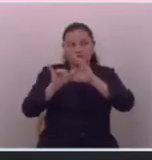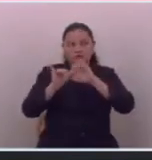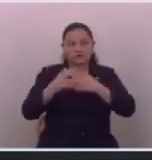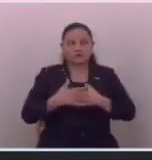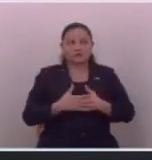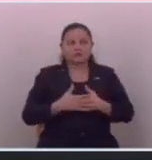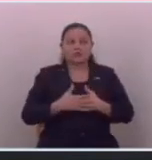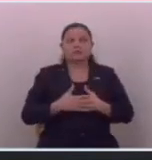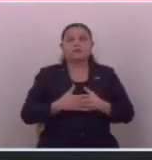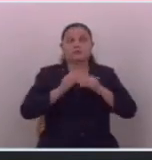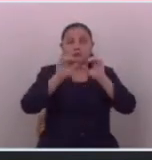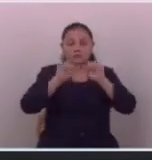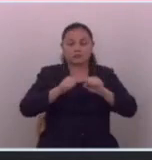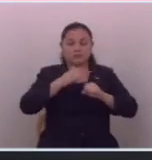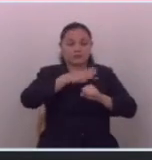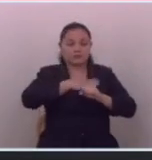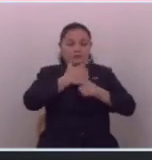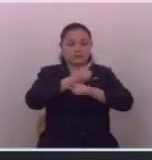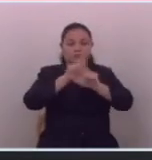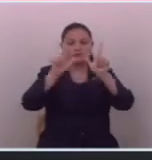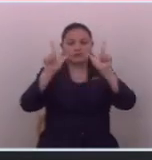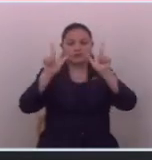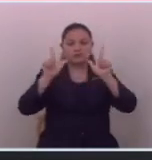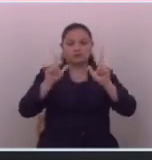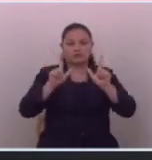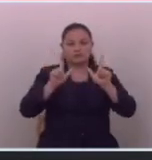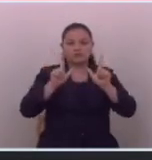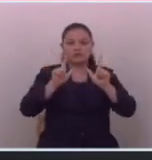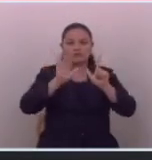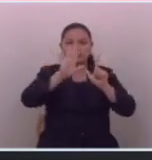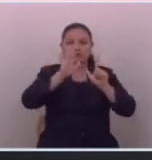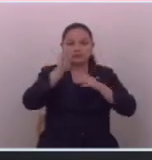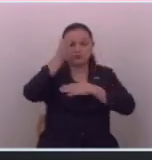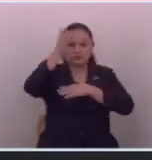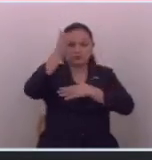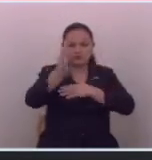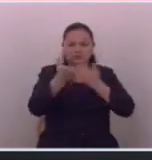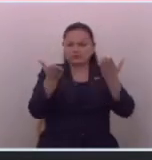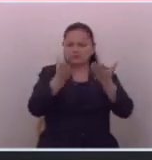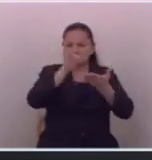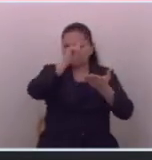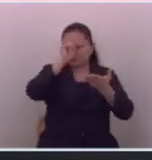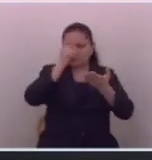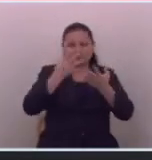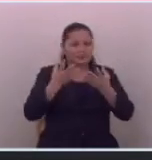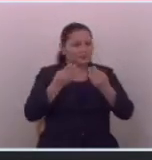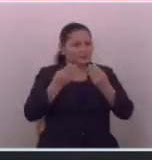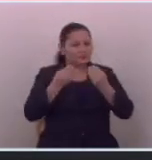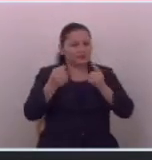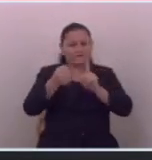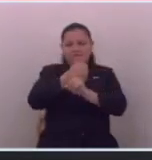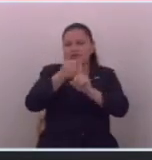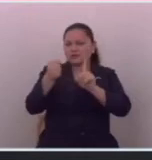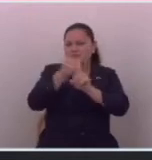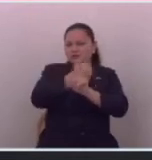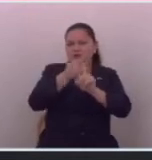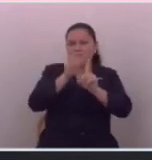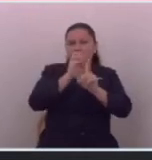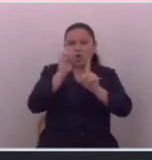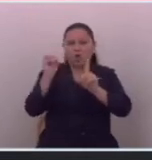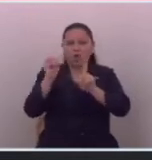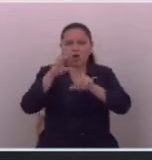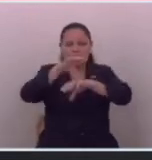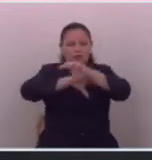pueda tener libertad para llevar adelante su labor sin temor a violencia o